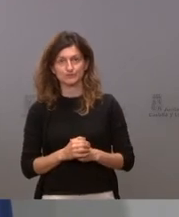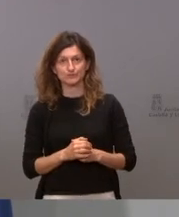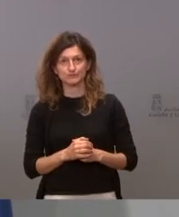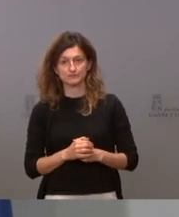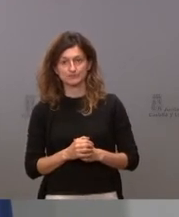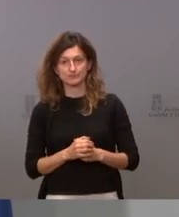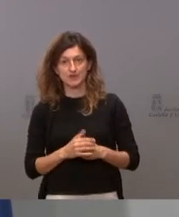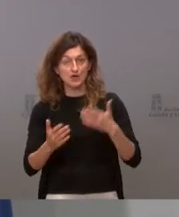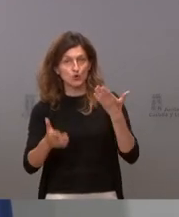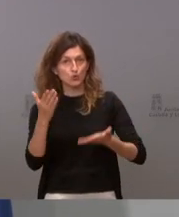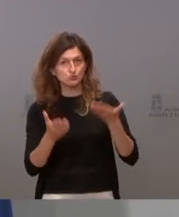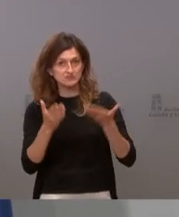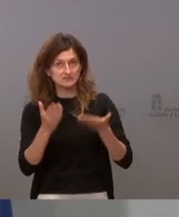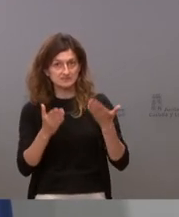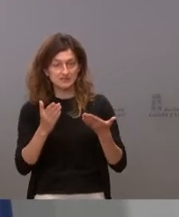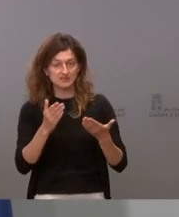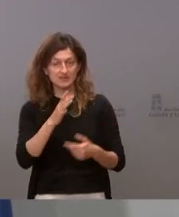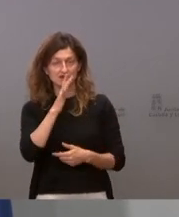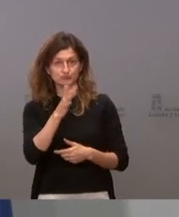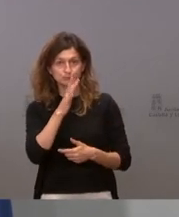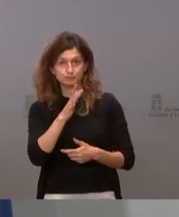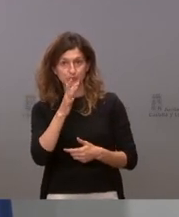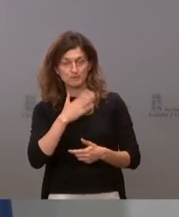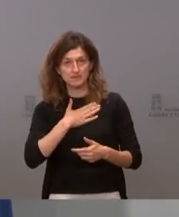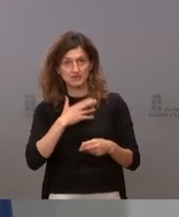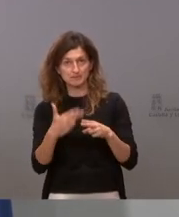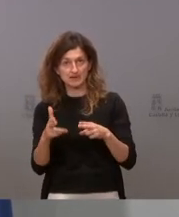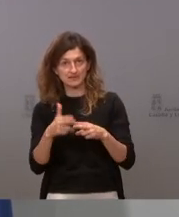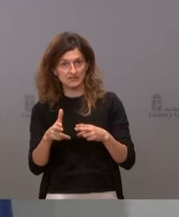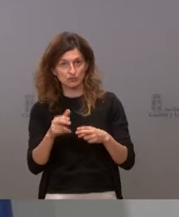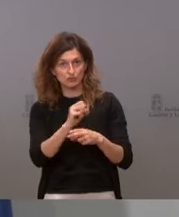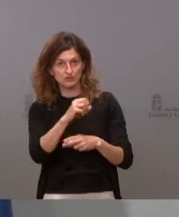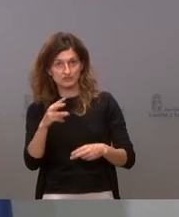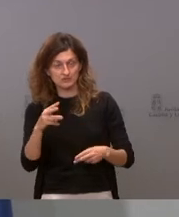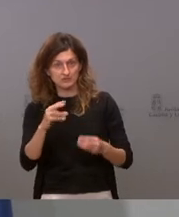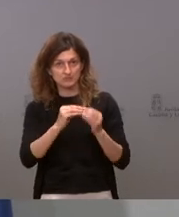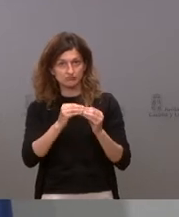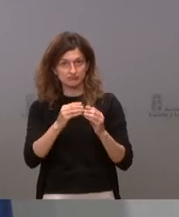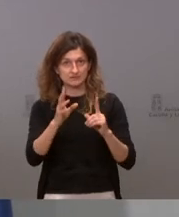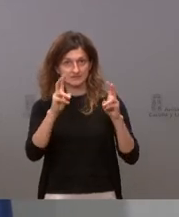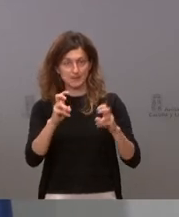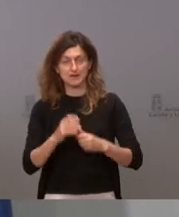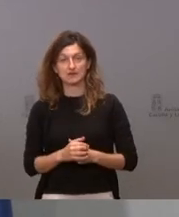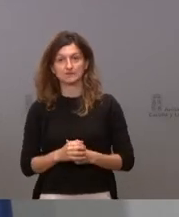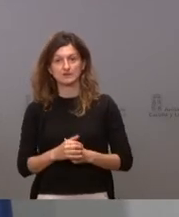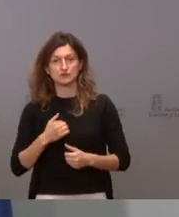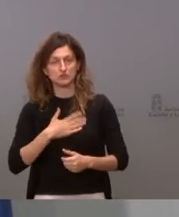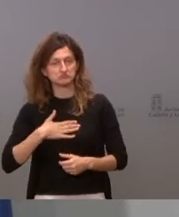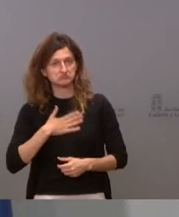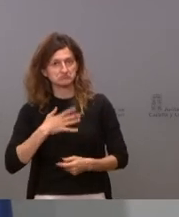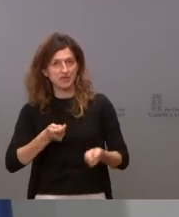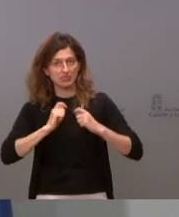la justicia con la que mi partido resolvió este asunto porque a me satisface